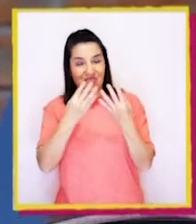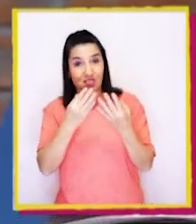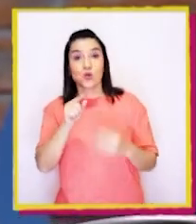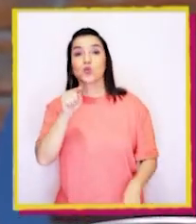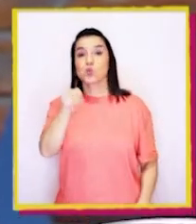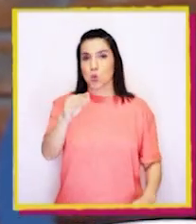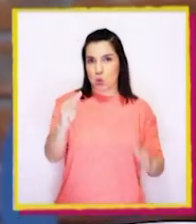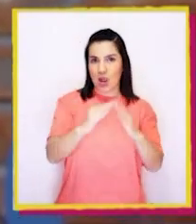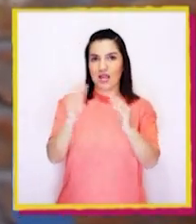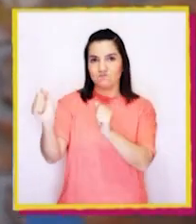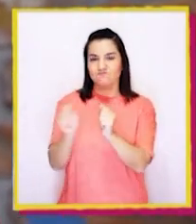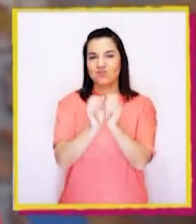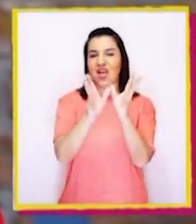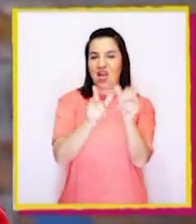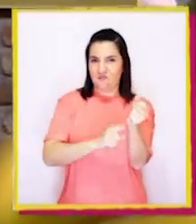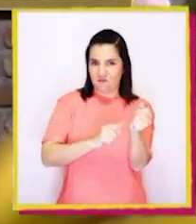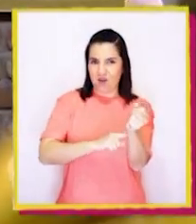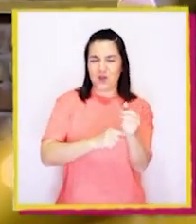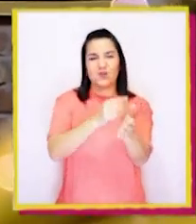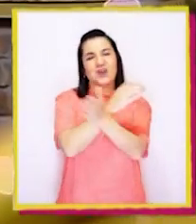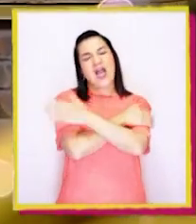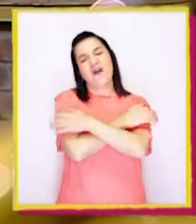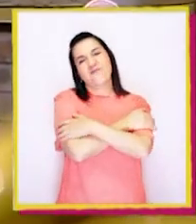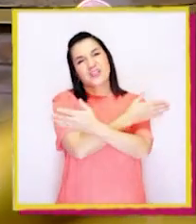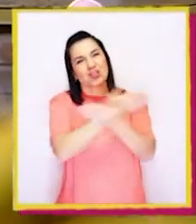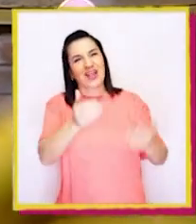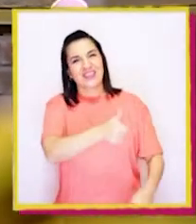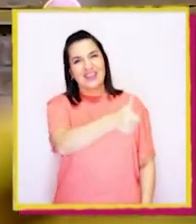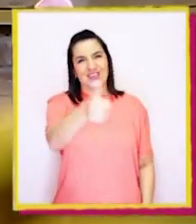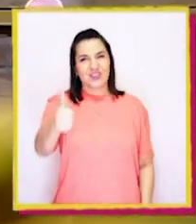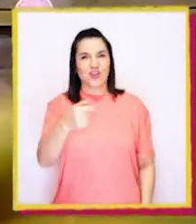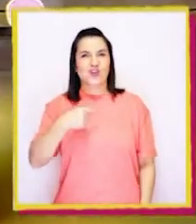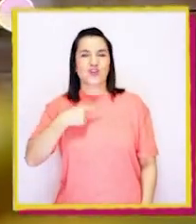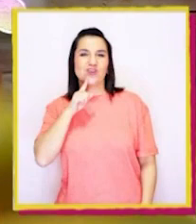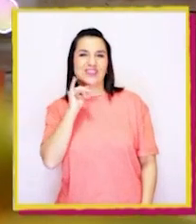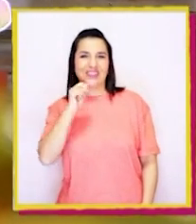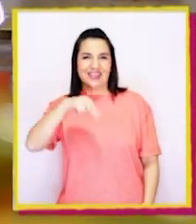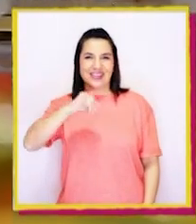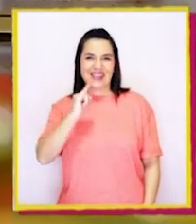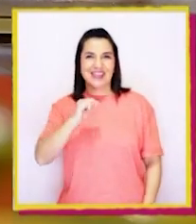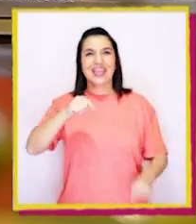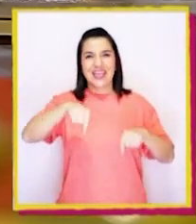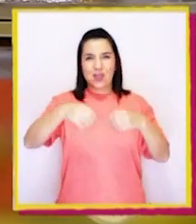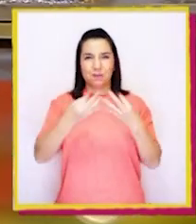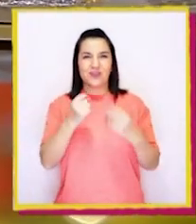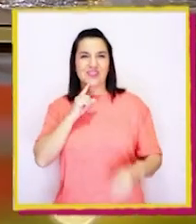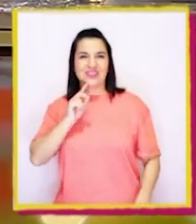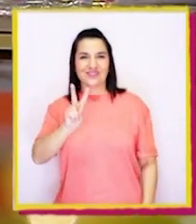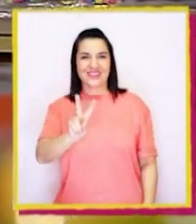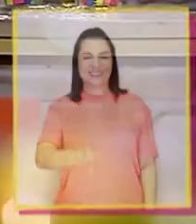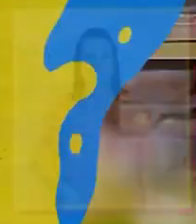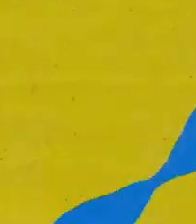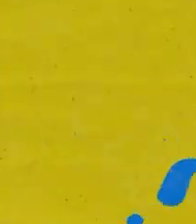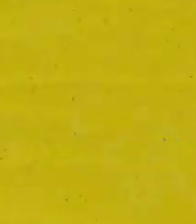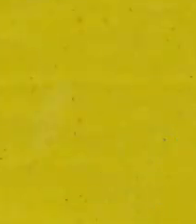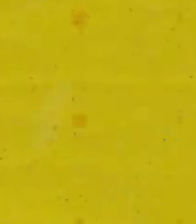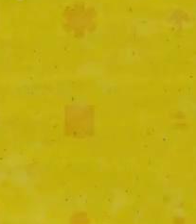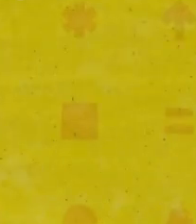hazlo en casa junto a tu familia. Un abrazo grande para todos. Soy Trini y esto es Aprendo TV.